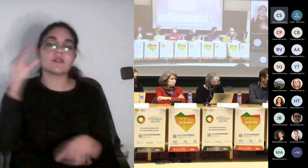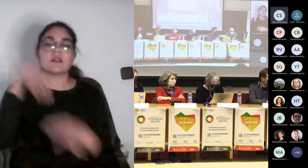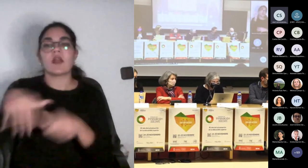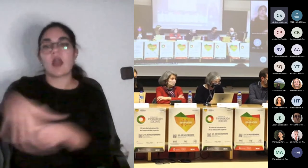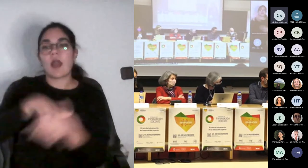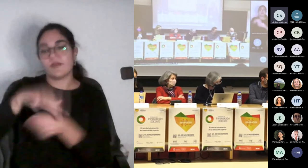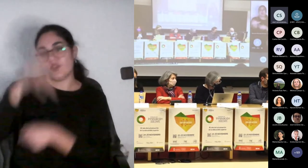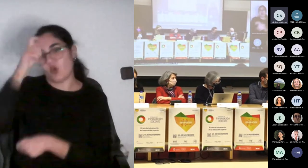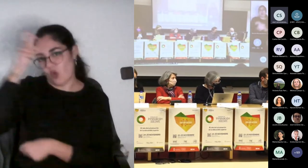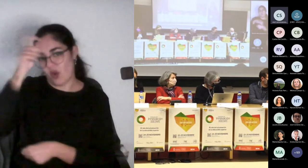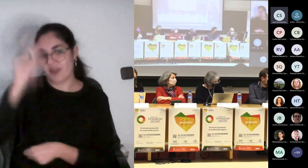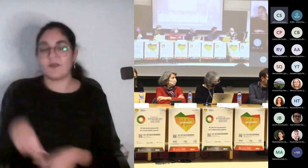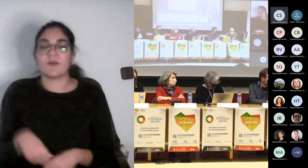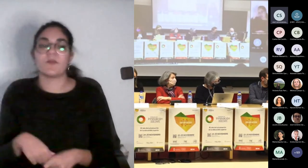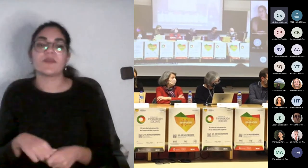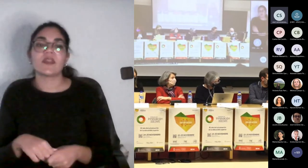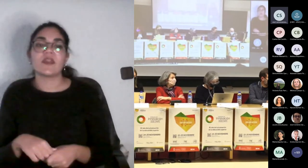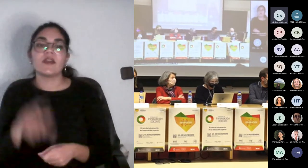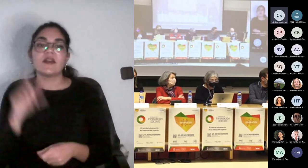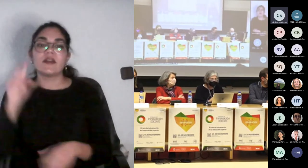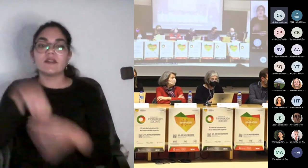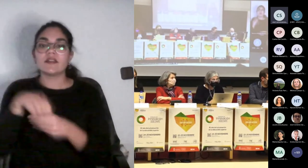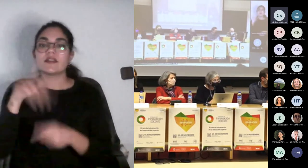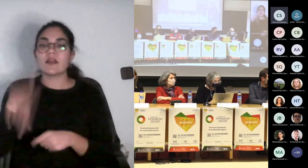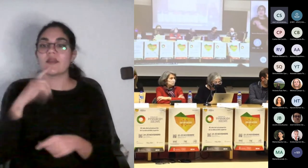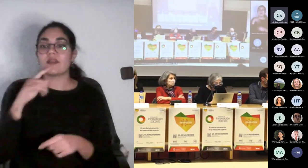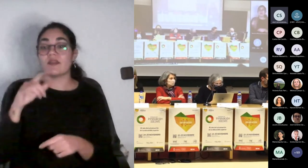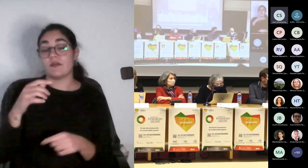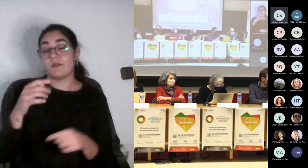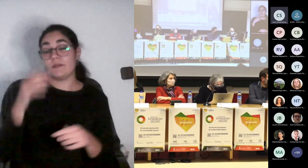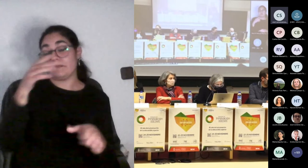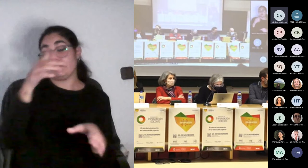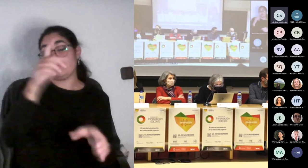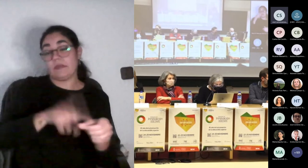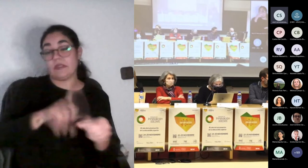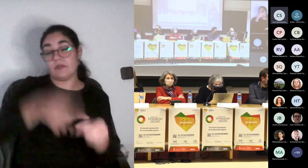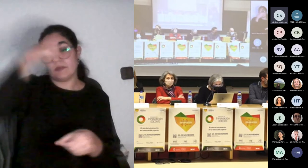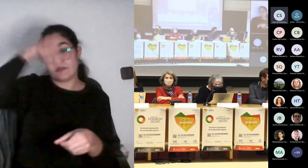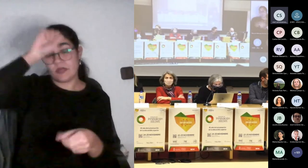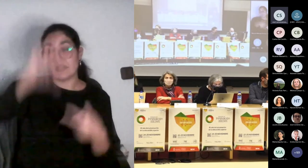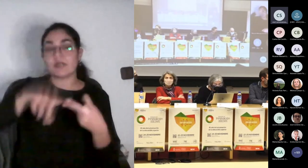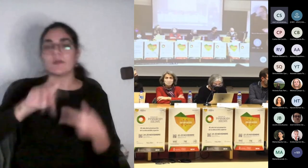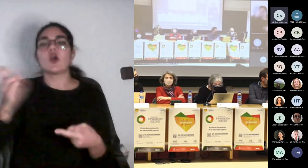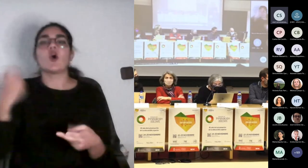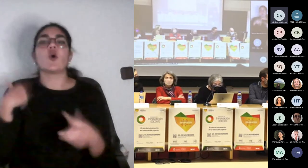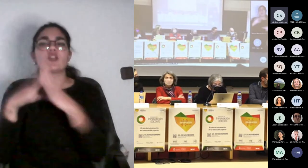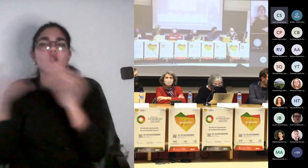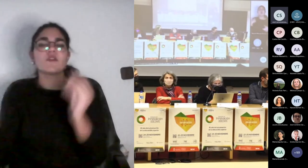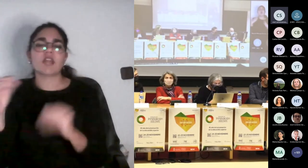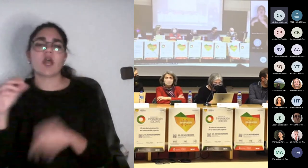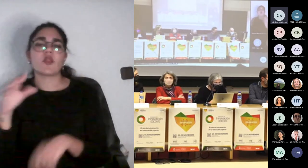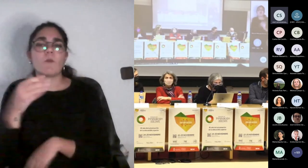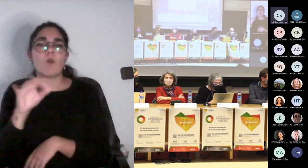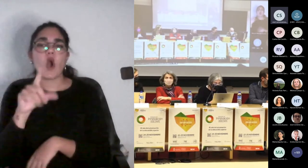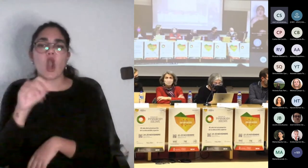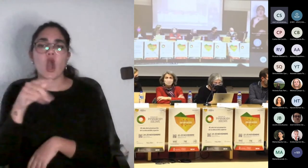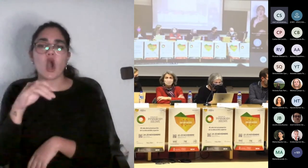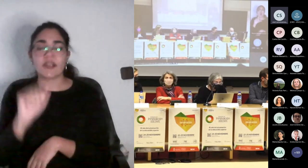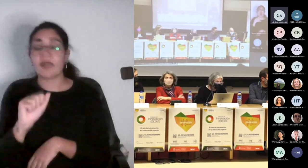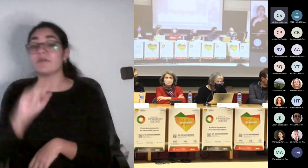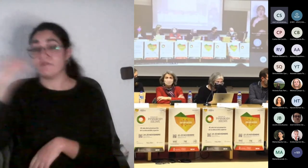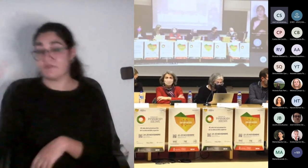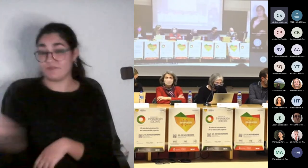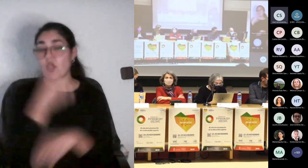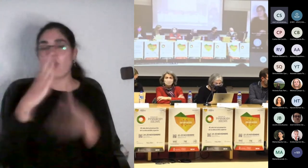investigación en la Humboldt zu Berlin, Alemania, y en la Universidad de Bologna, entre otras, y co-dirige el título propio